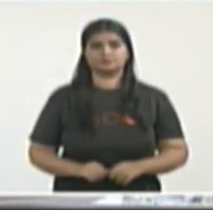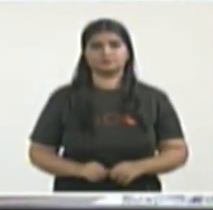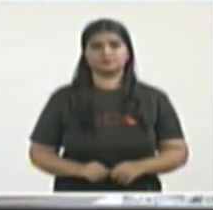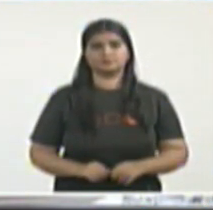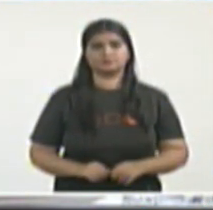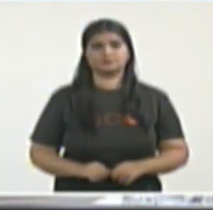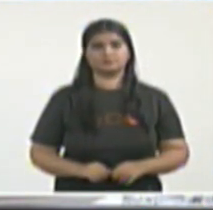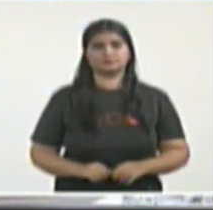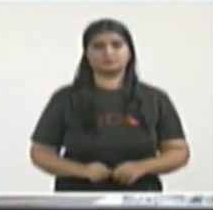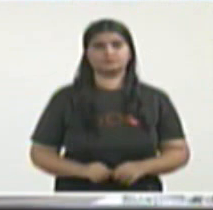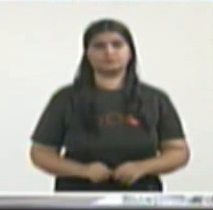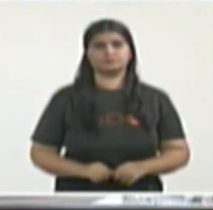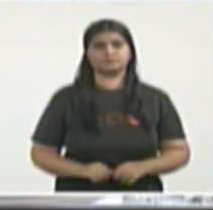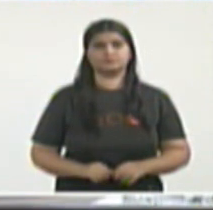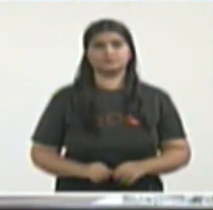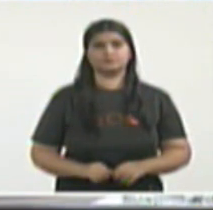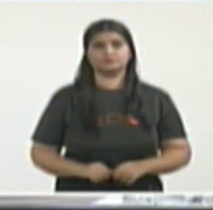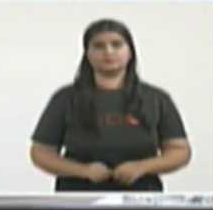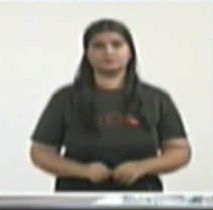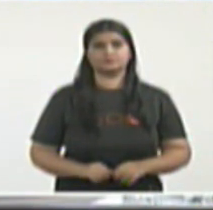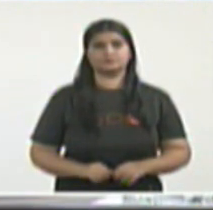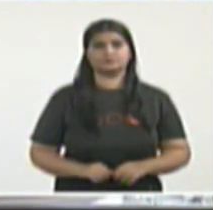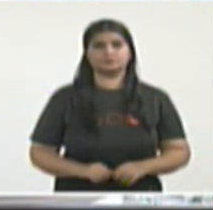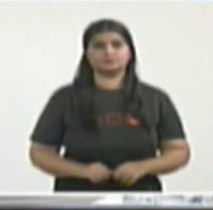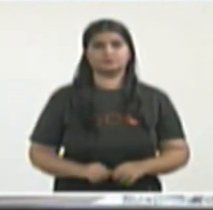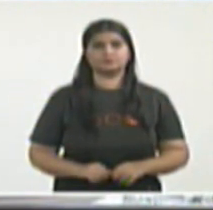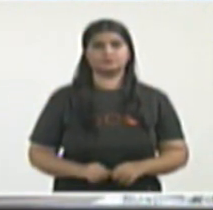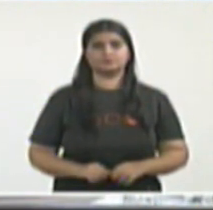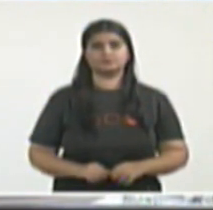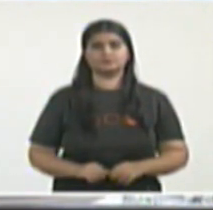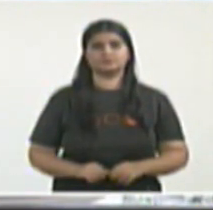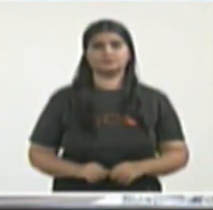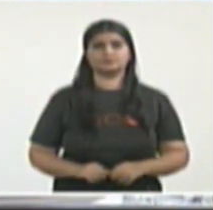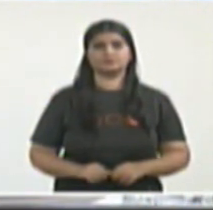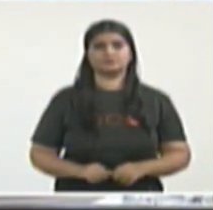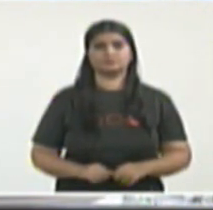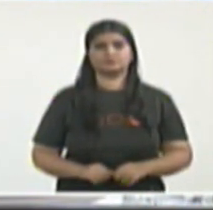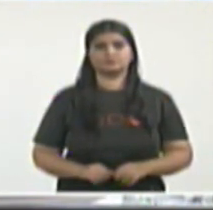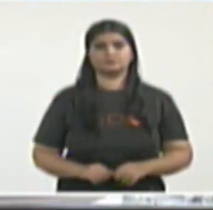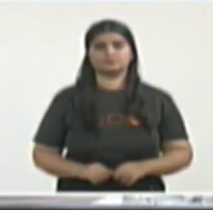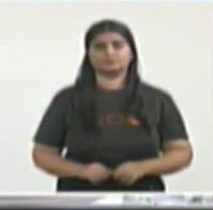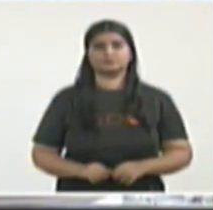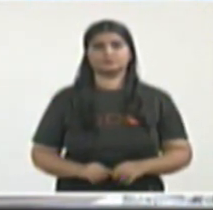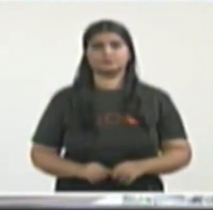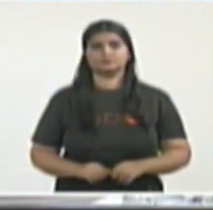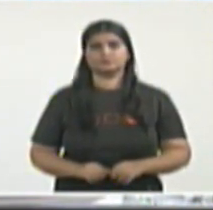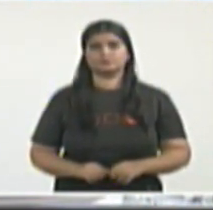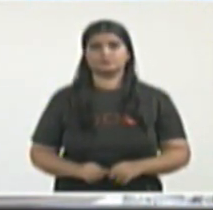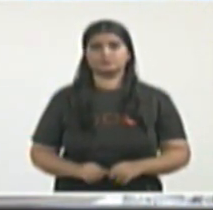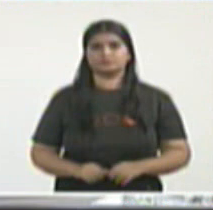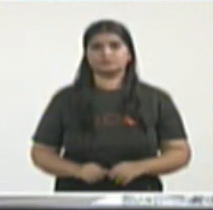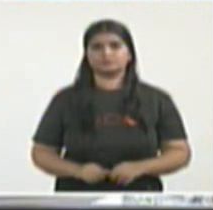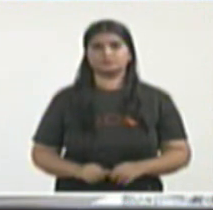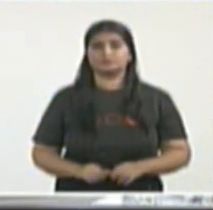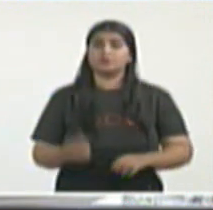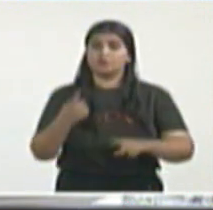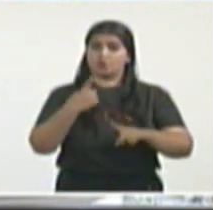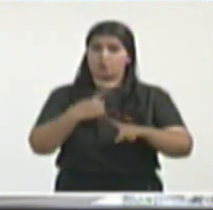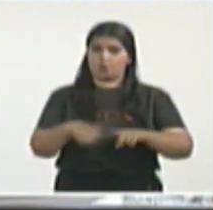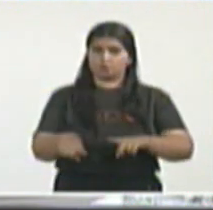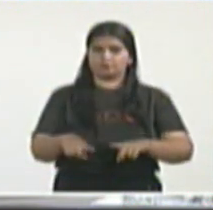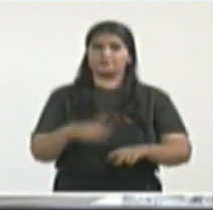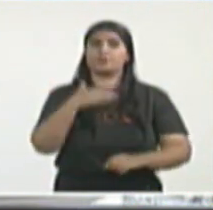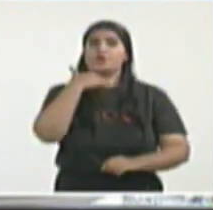Podría también dejar de usar los medios de represión con que reprime brutalmente la policía en los Estados Unidos, a